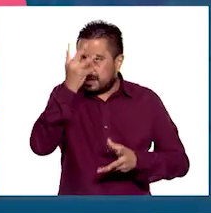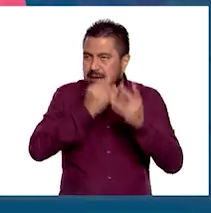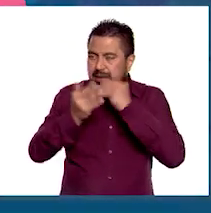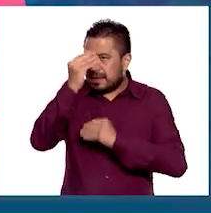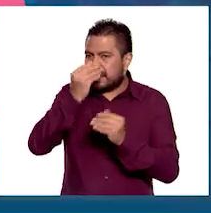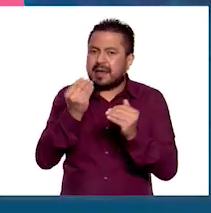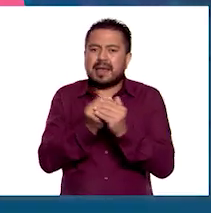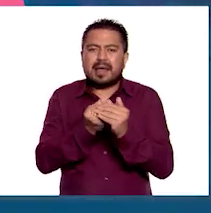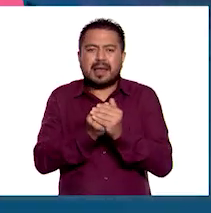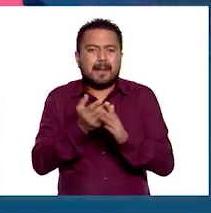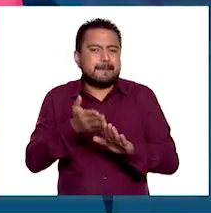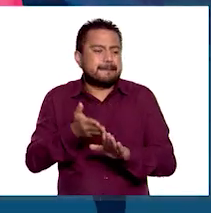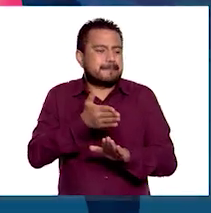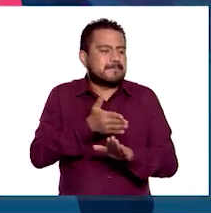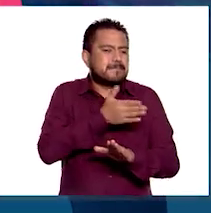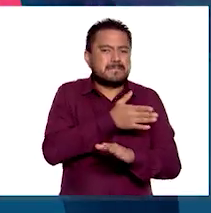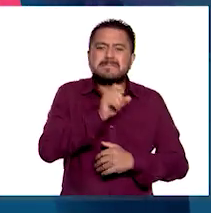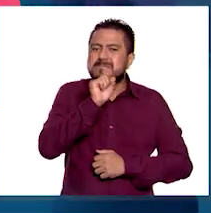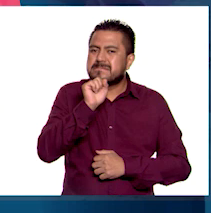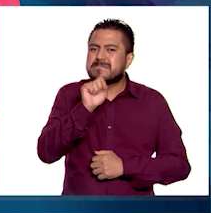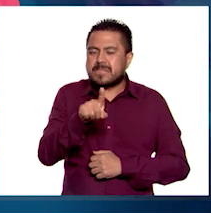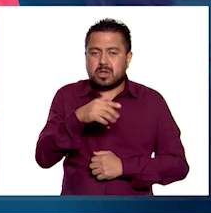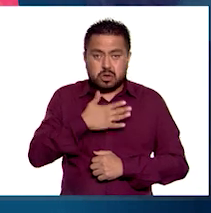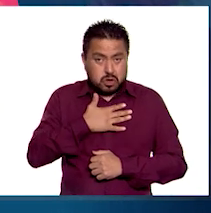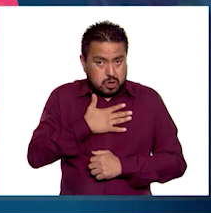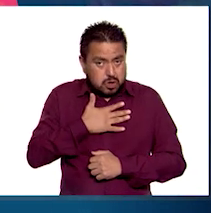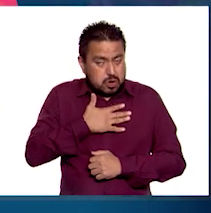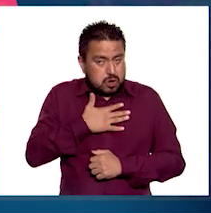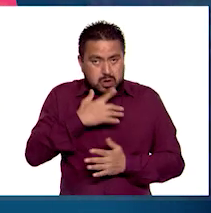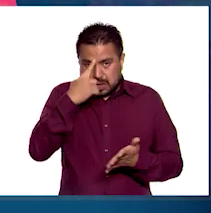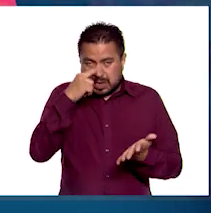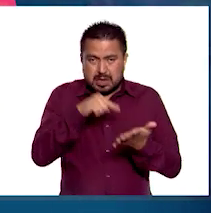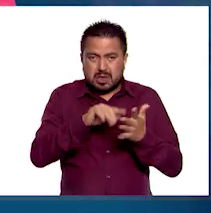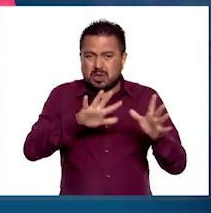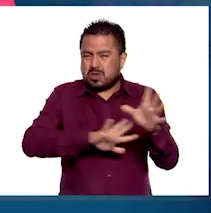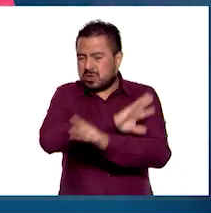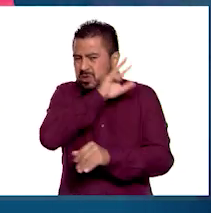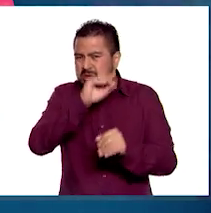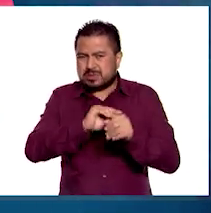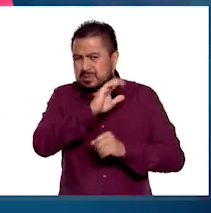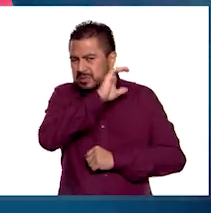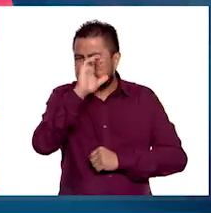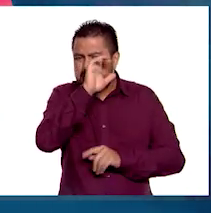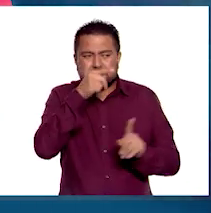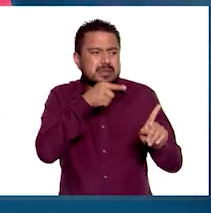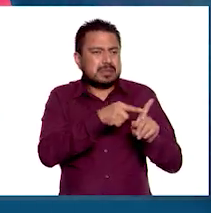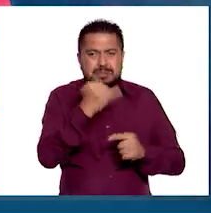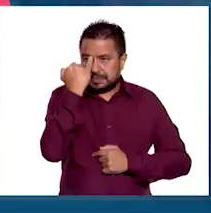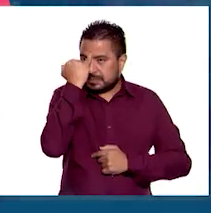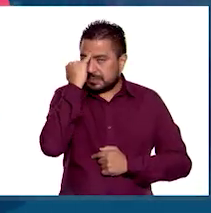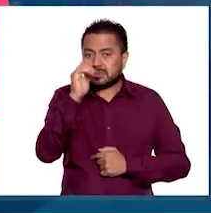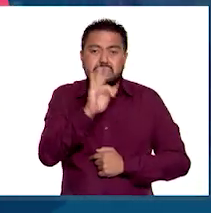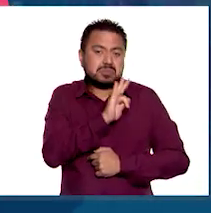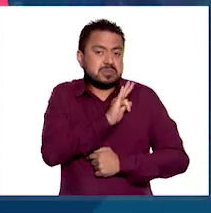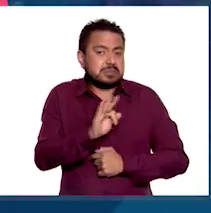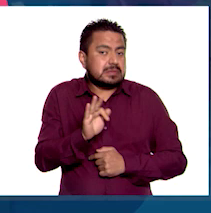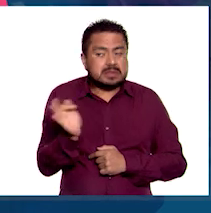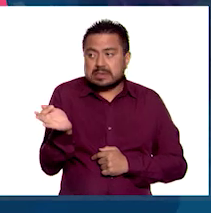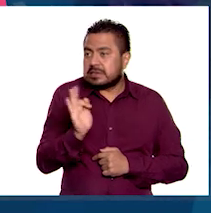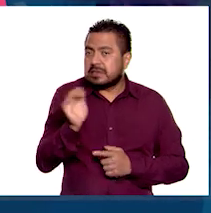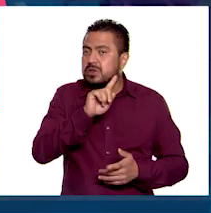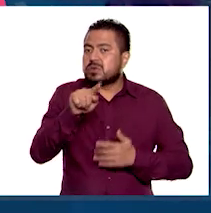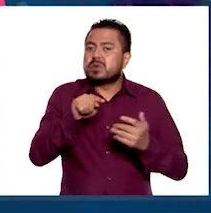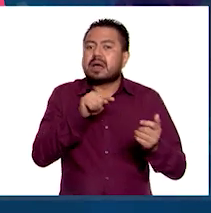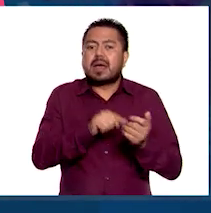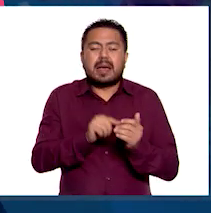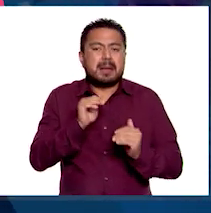en sesiones anteriores. Así que yo creo que de todas estas fotos, India puede ser que sea el lugar